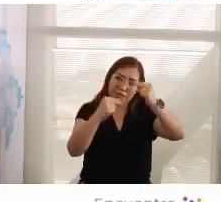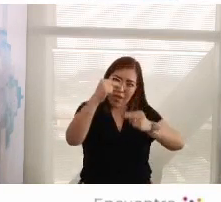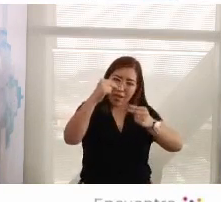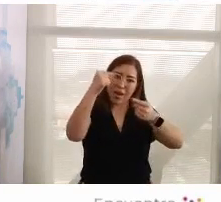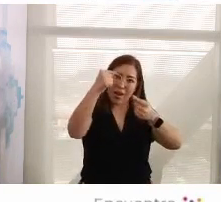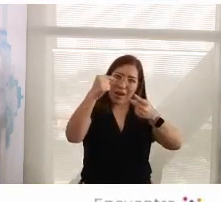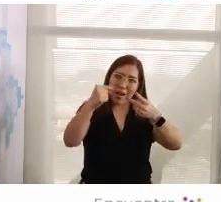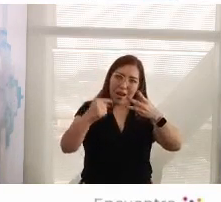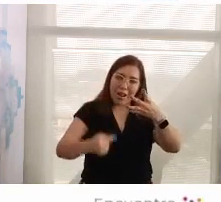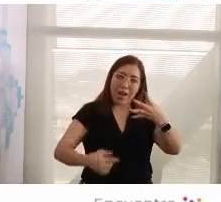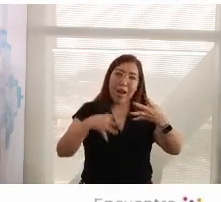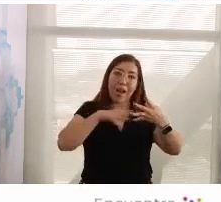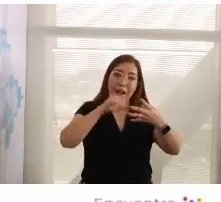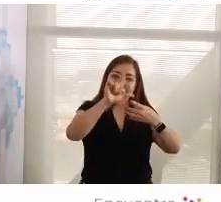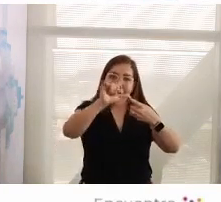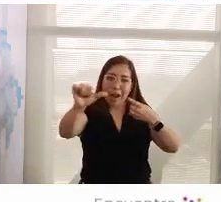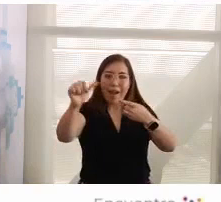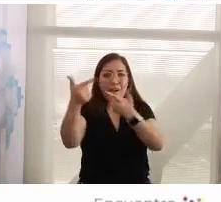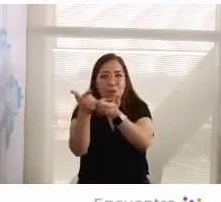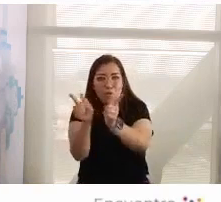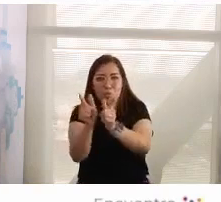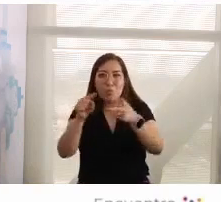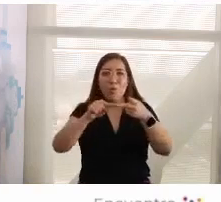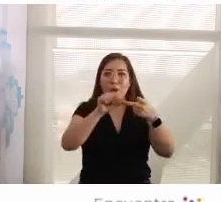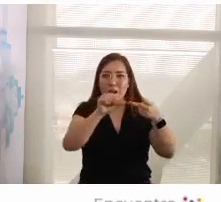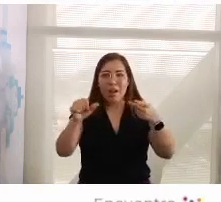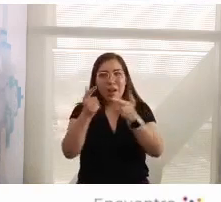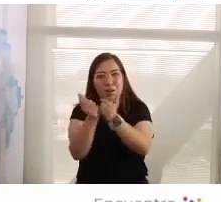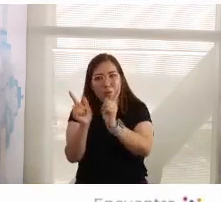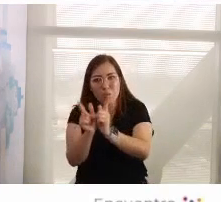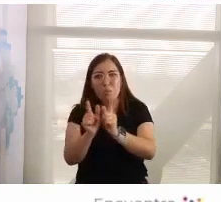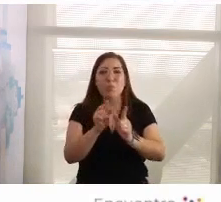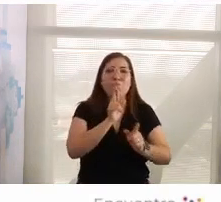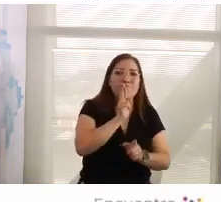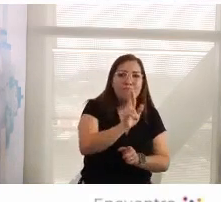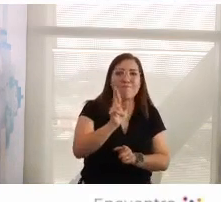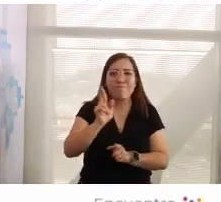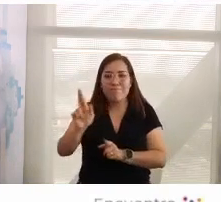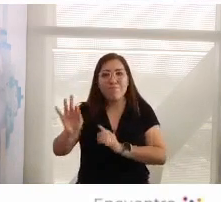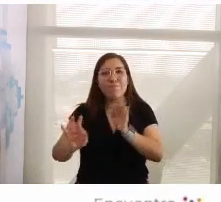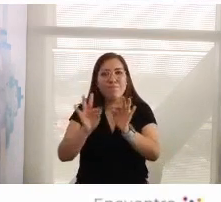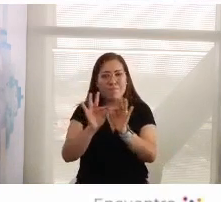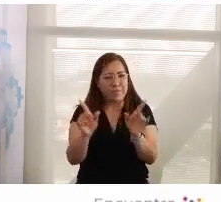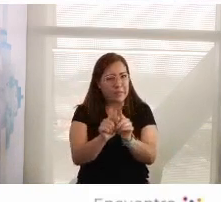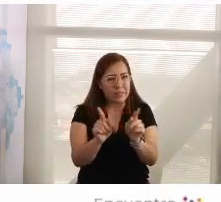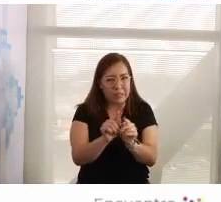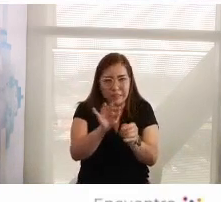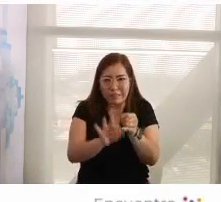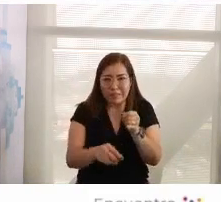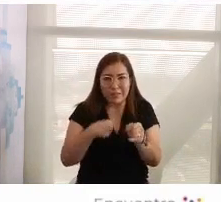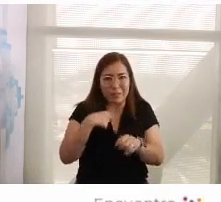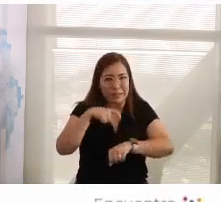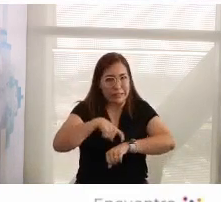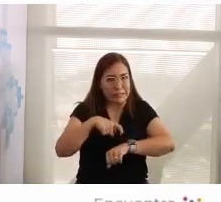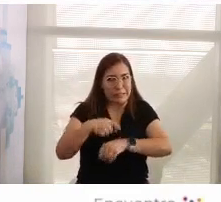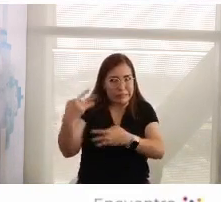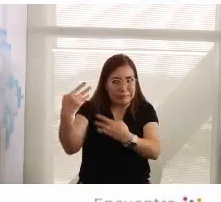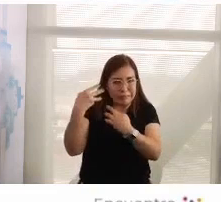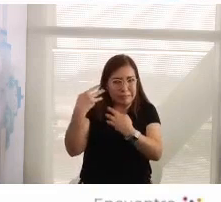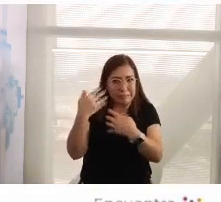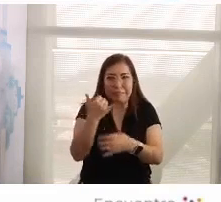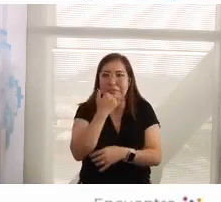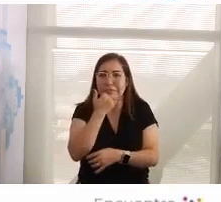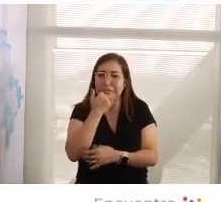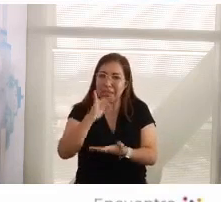tiene una población objetiva a quien darle respuesta. Para cerrar, para que no me regañen aquí con toda razón, además,